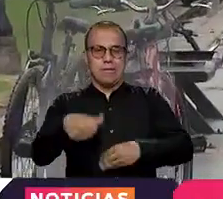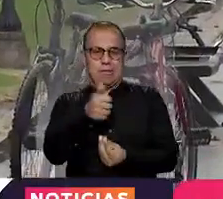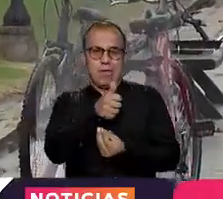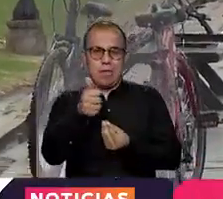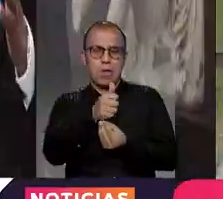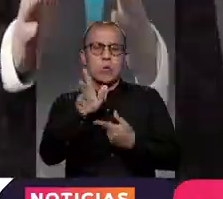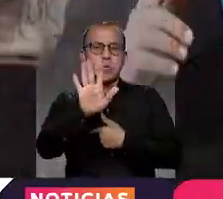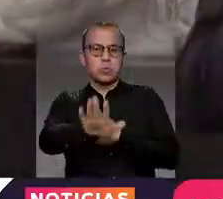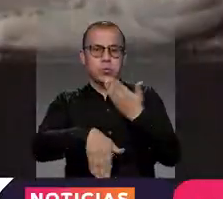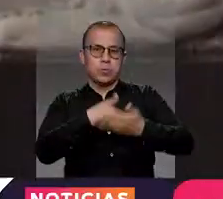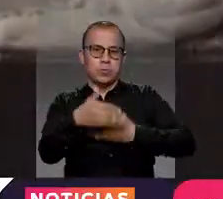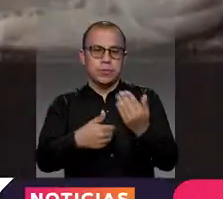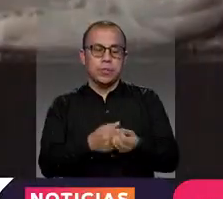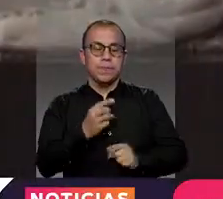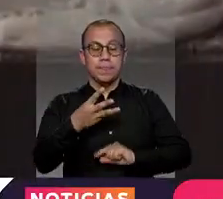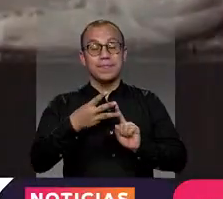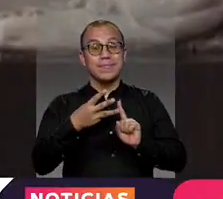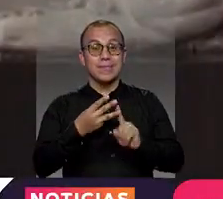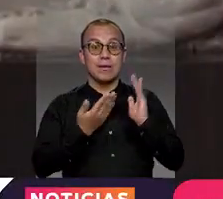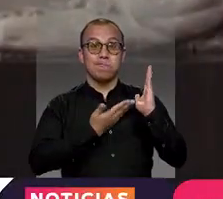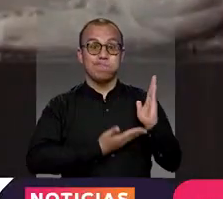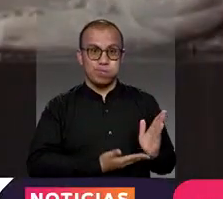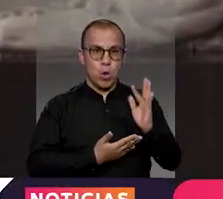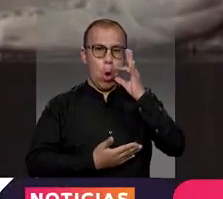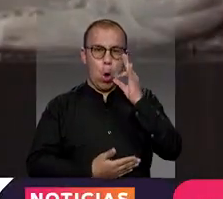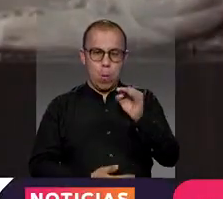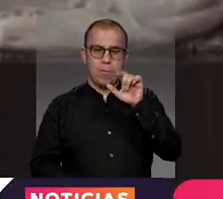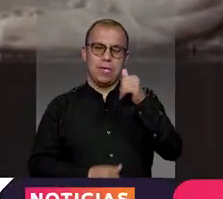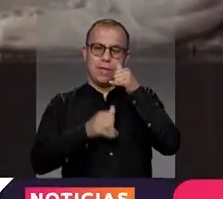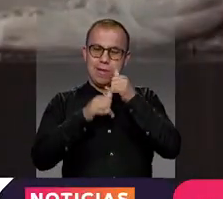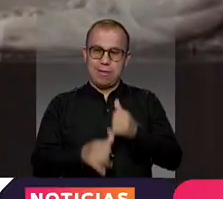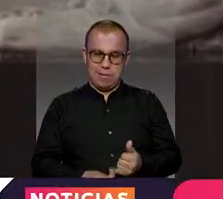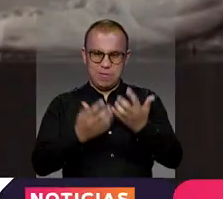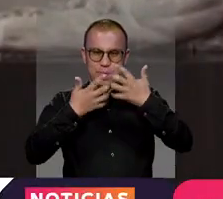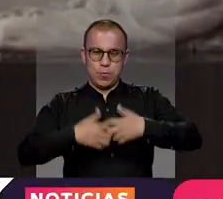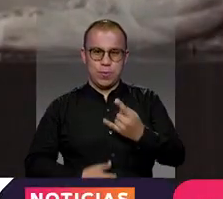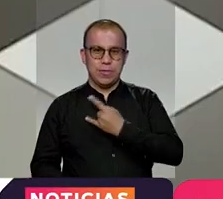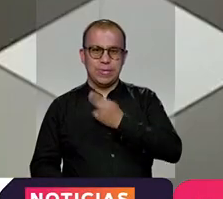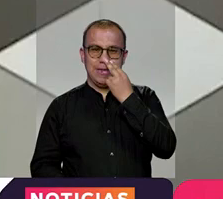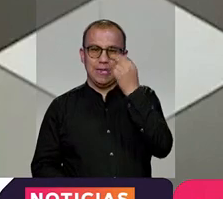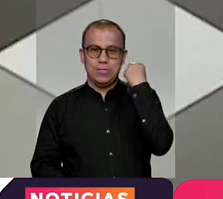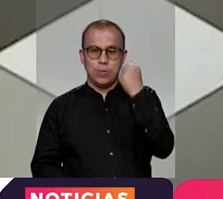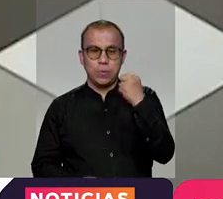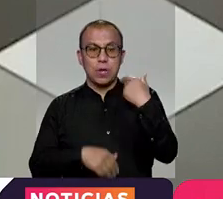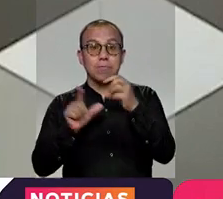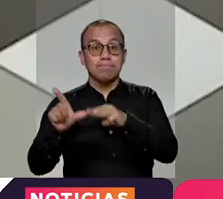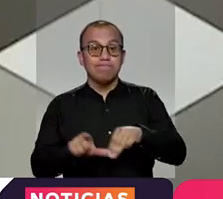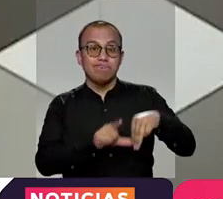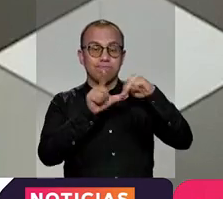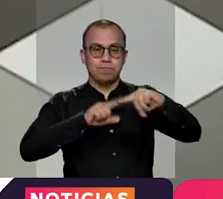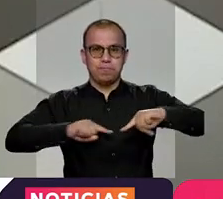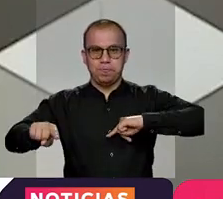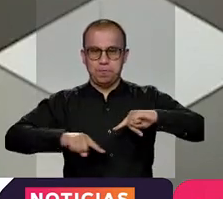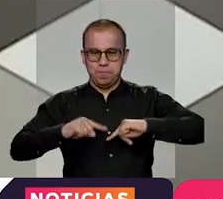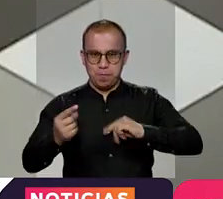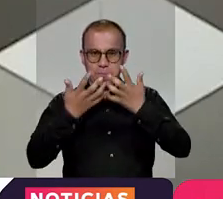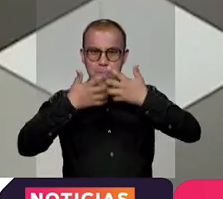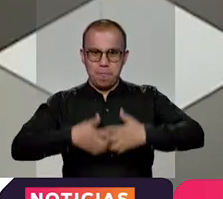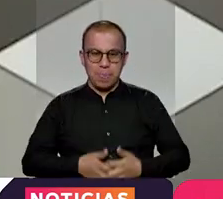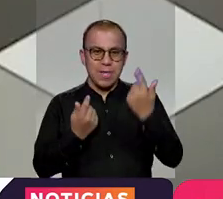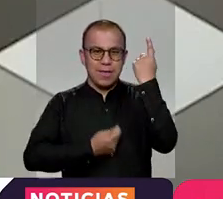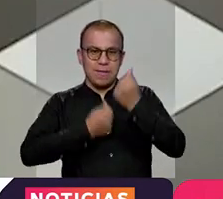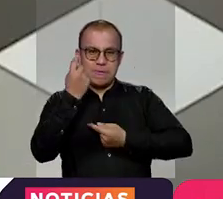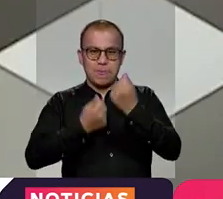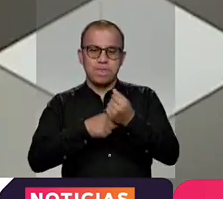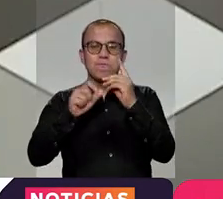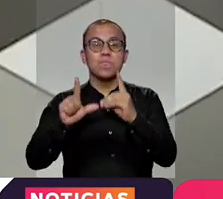Ciencias Económicas. Diego Hernández Lozada es ingeniero industrial de la Universidad Nacional de Colombia, magíster en Administración de Empresas, Economía